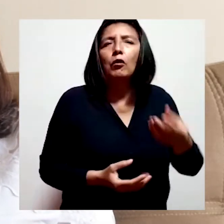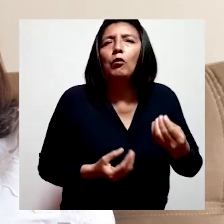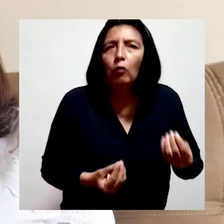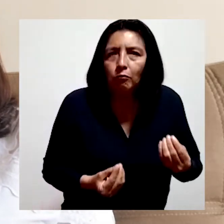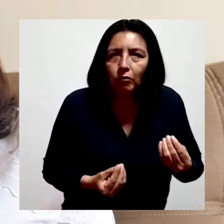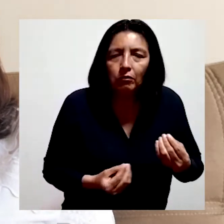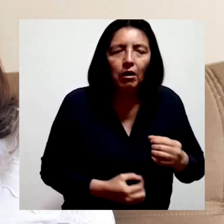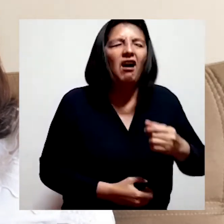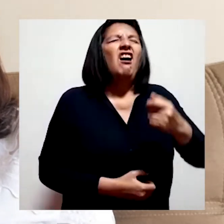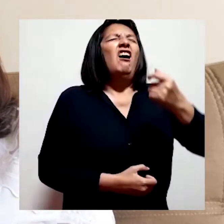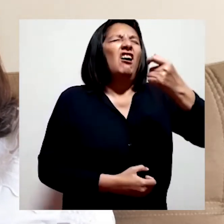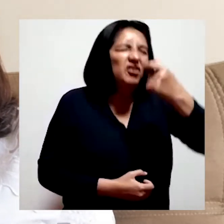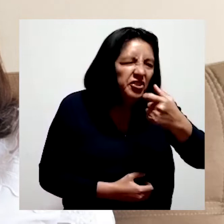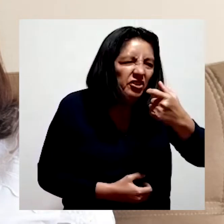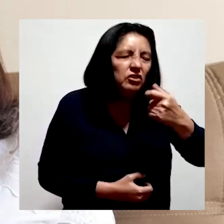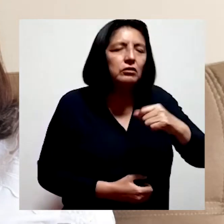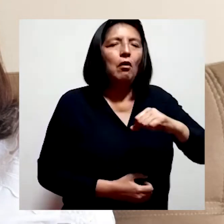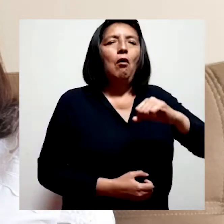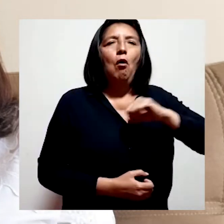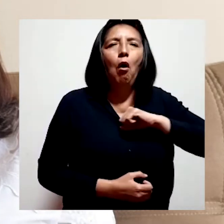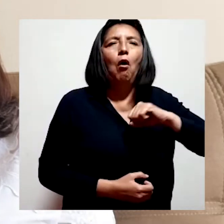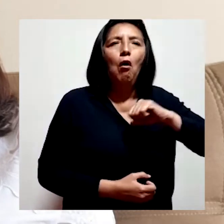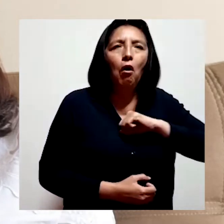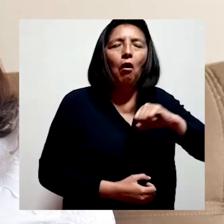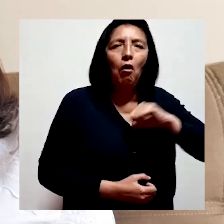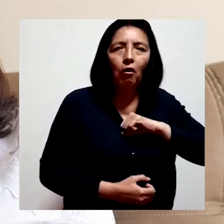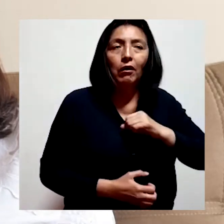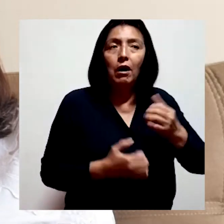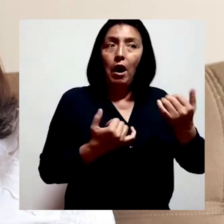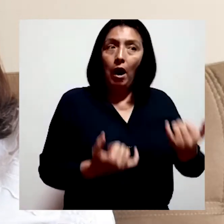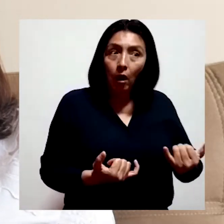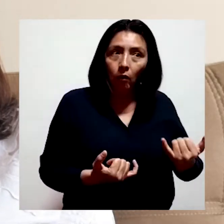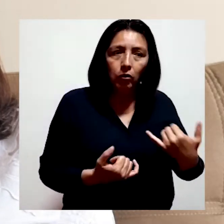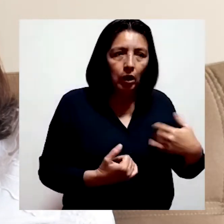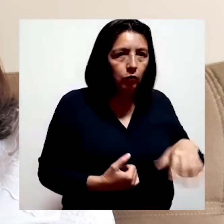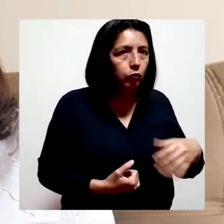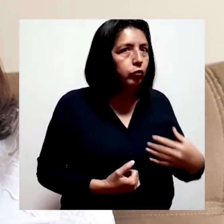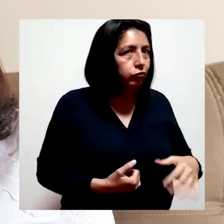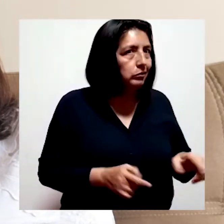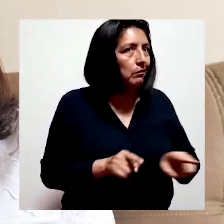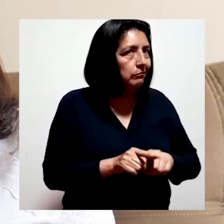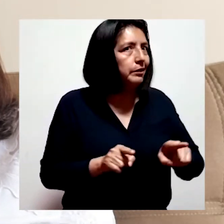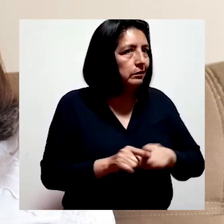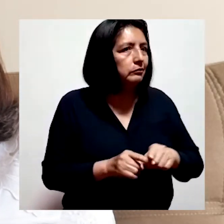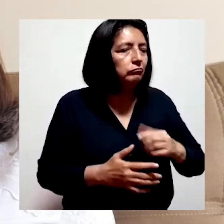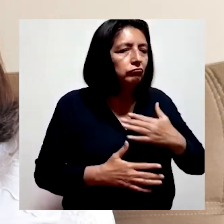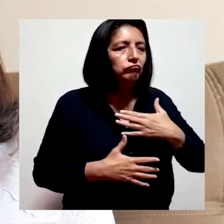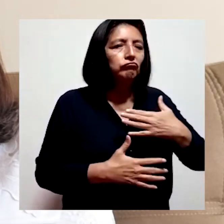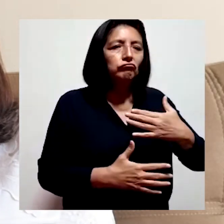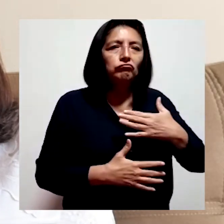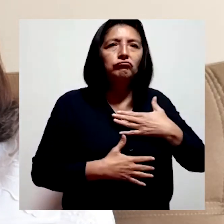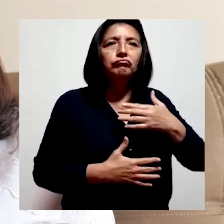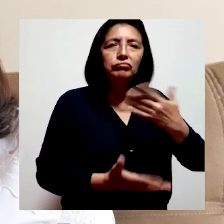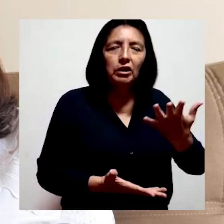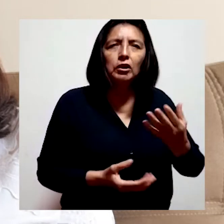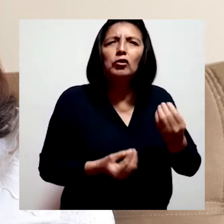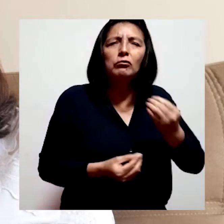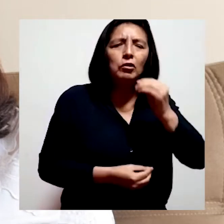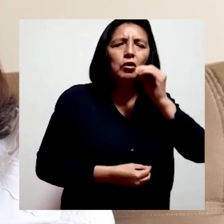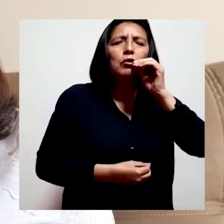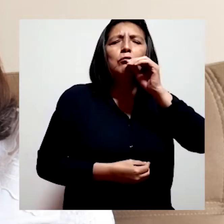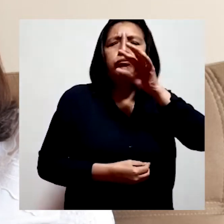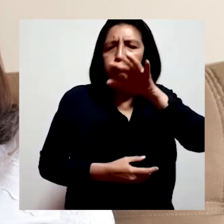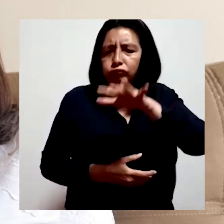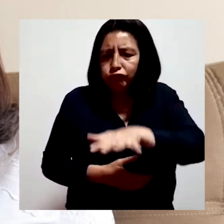través del estornudo, la tos y ahora se ha descubierto también que por la respiración. Y se deposita el virus sobre